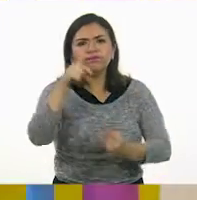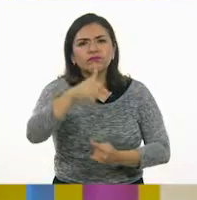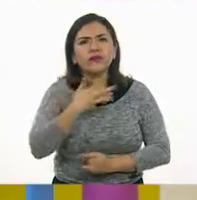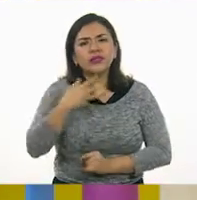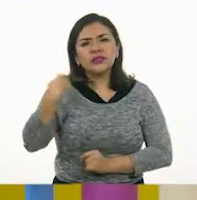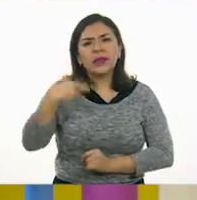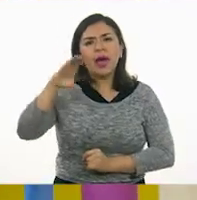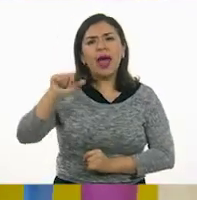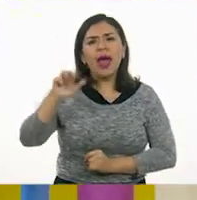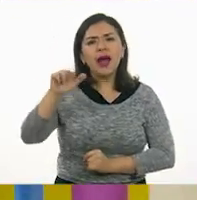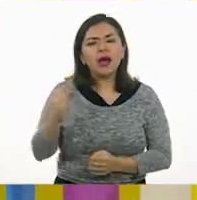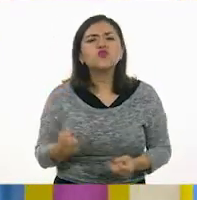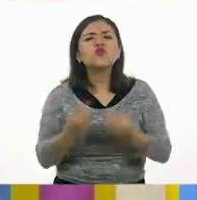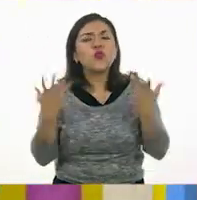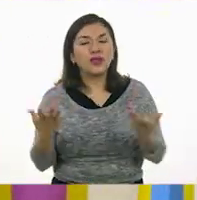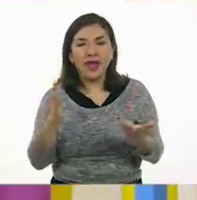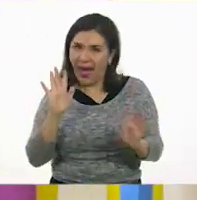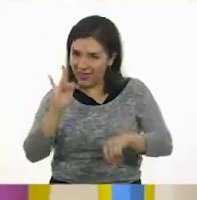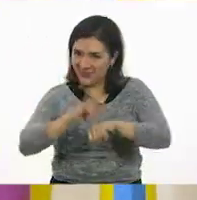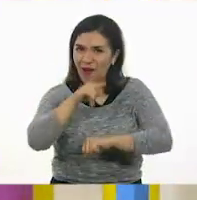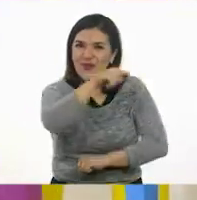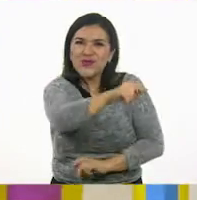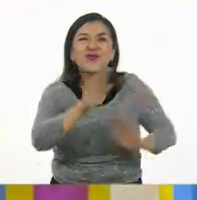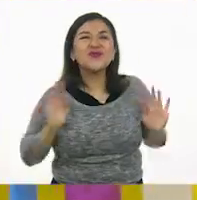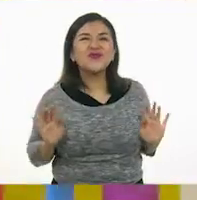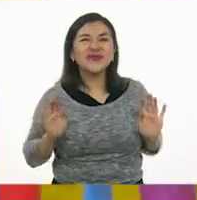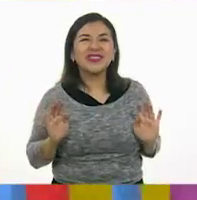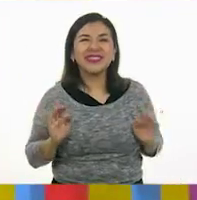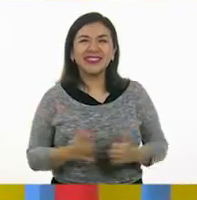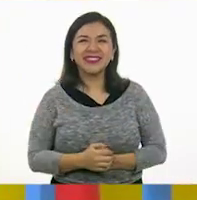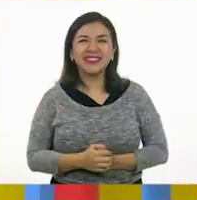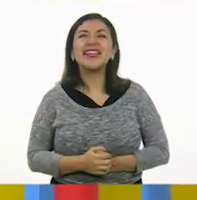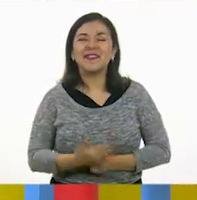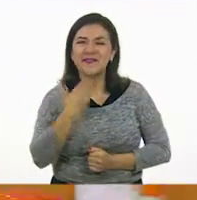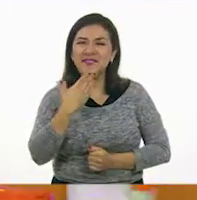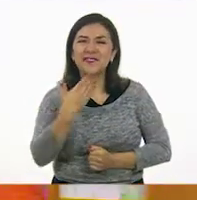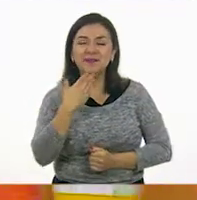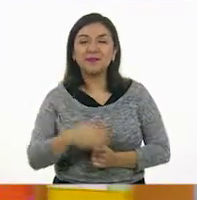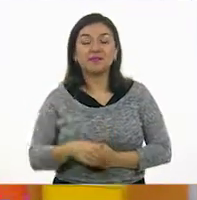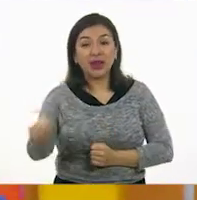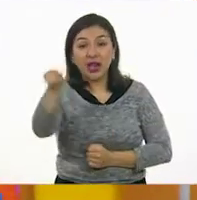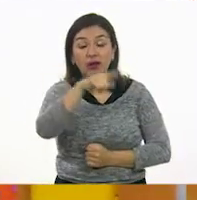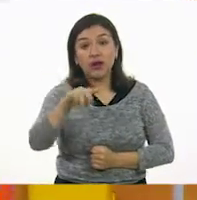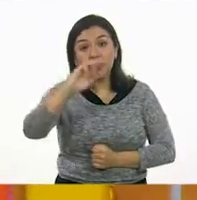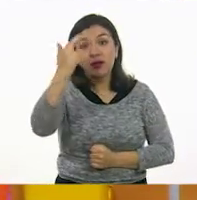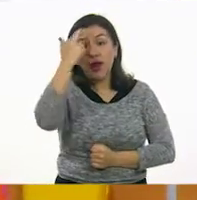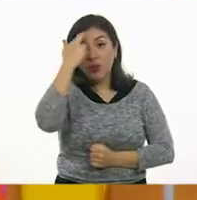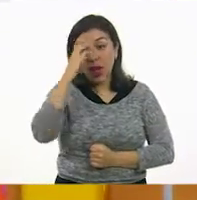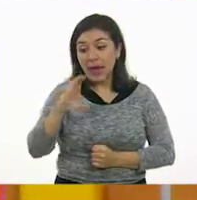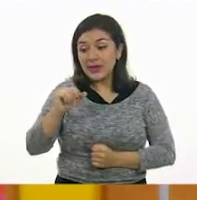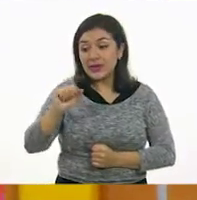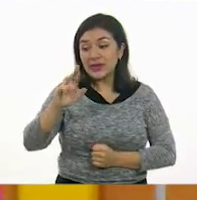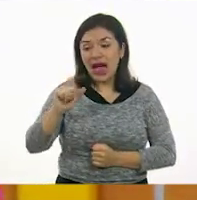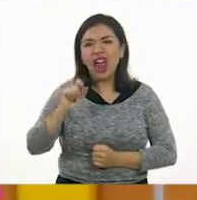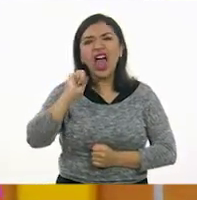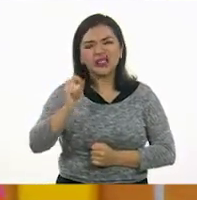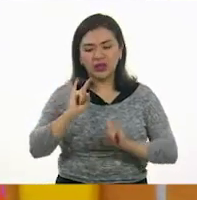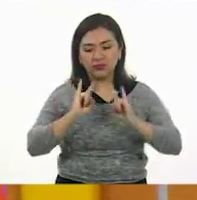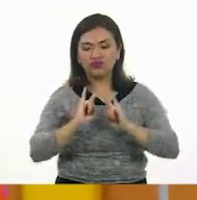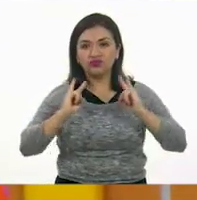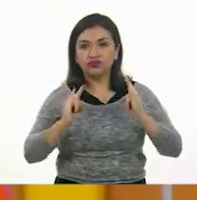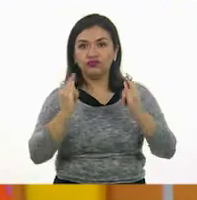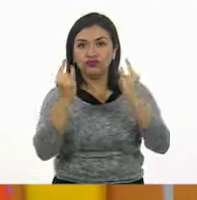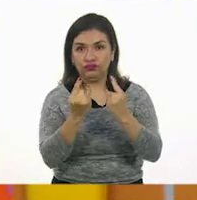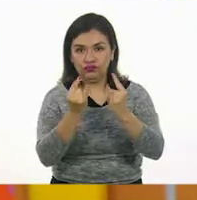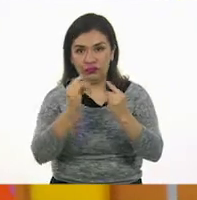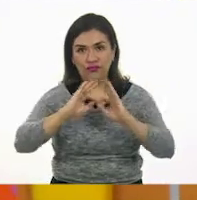ya es tu turno. ver, vamos a descubrirlo junto contigo, maestra. Quedamos, niñas y niños, que las caras son las que tenemos aquí